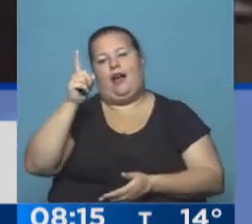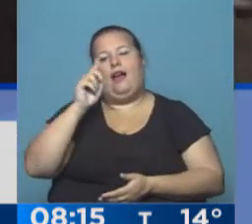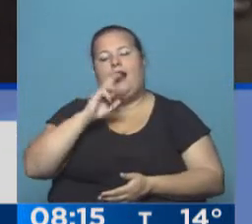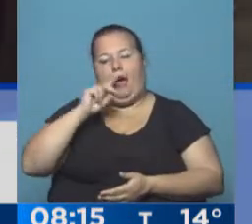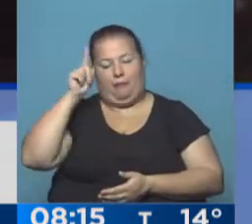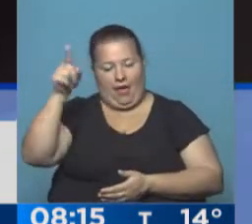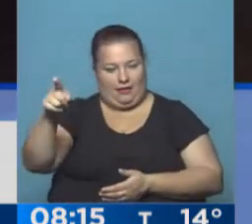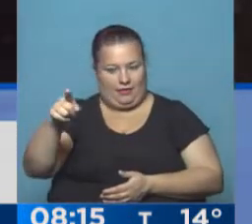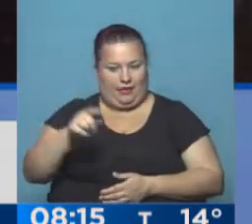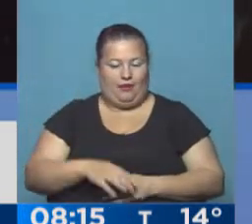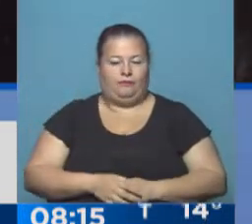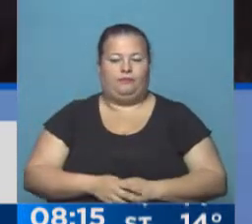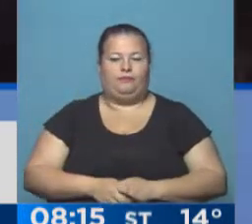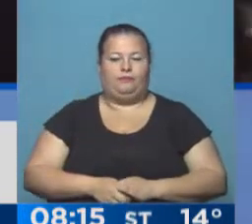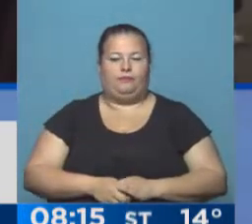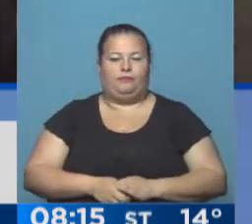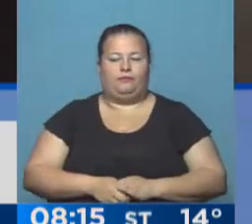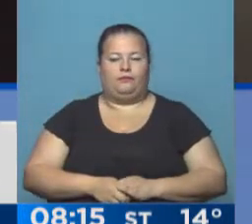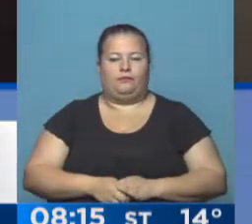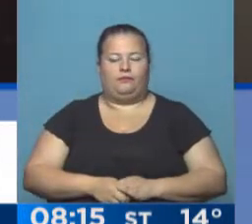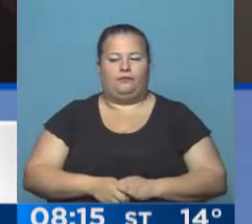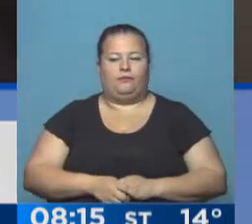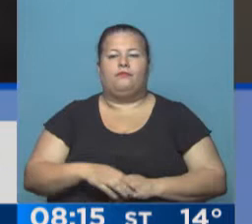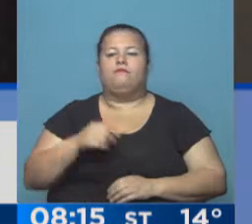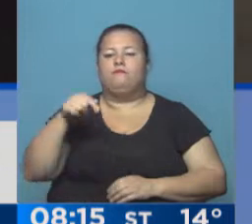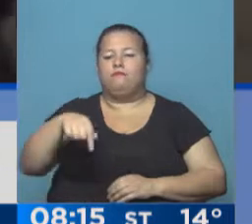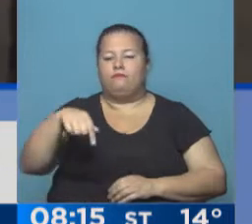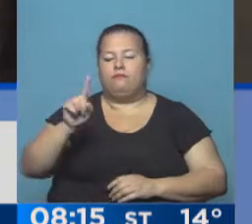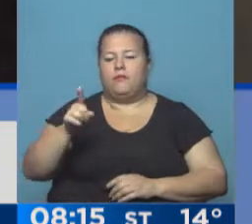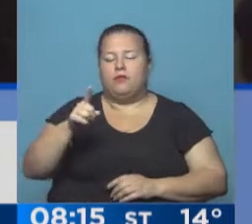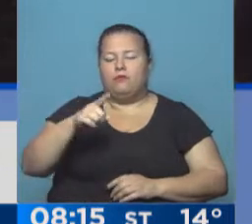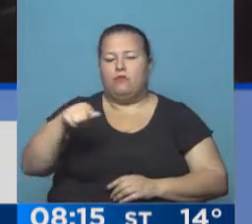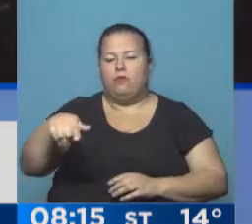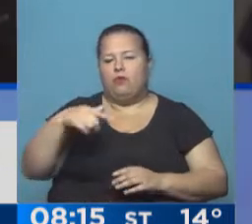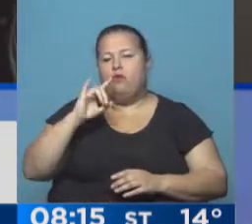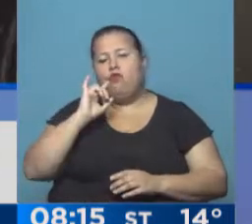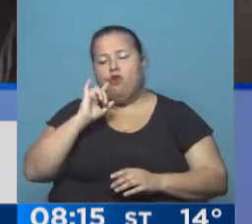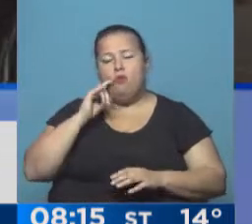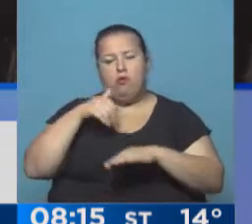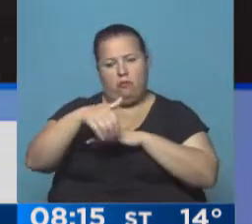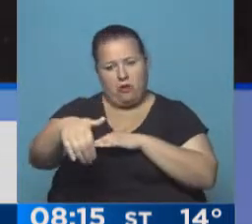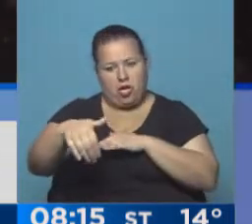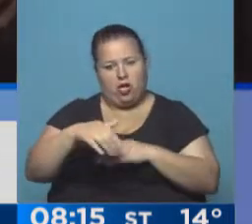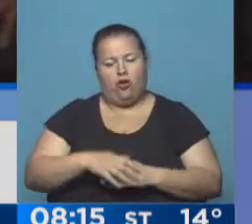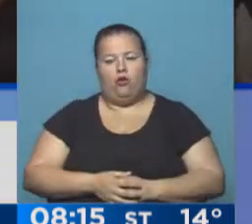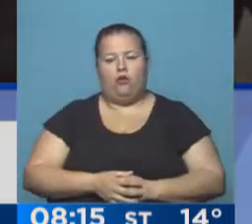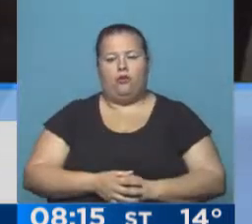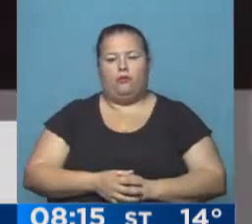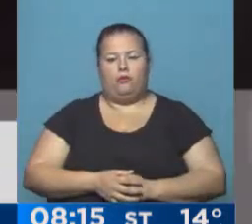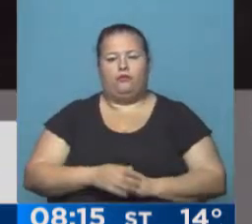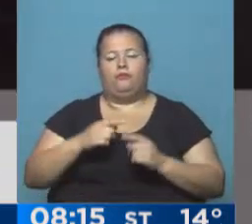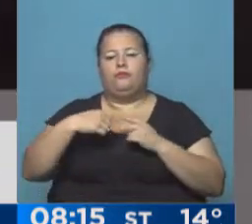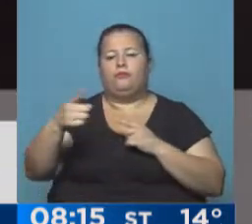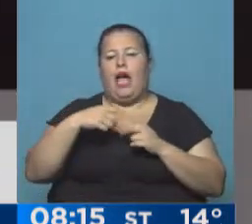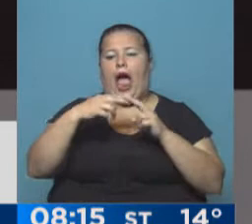destino de la ciudad de La Plata en estas confortables unidades que lo harán